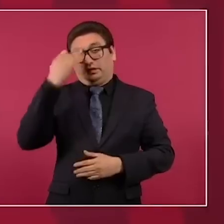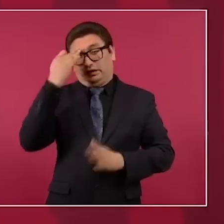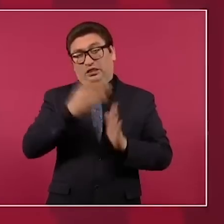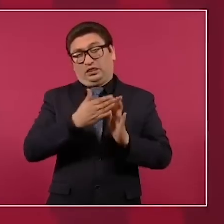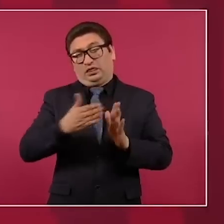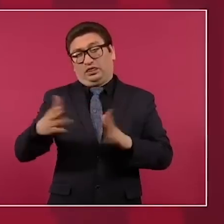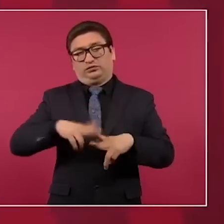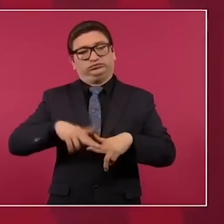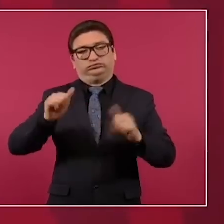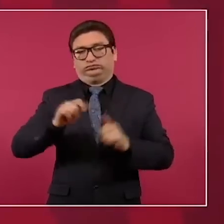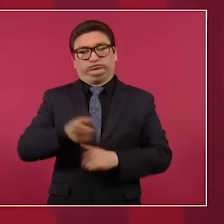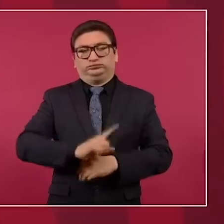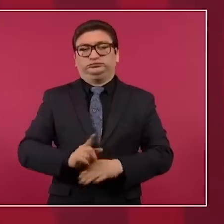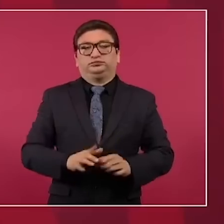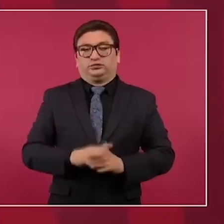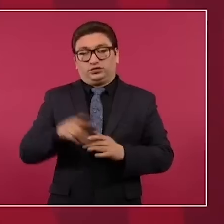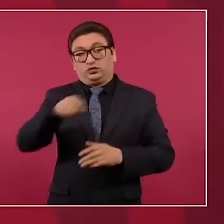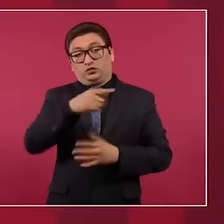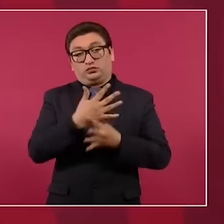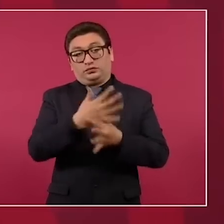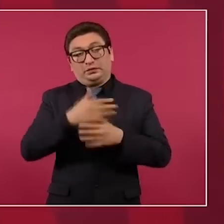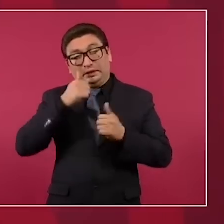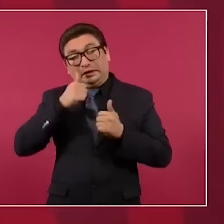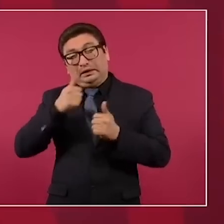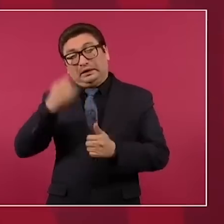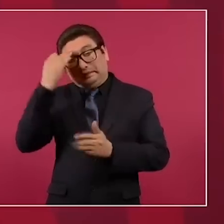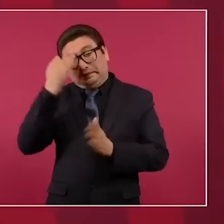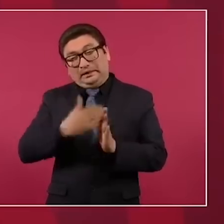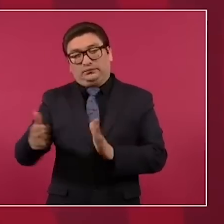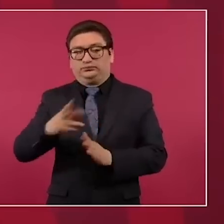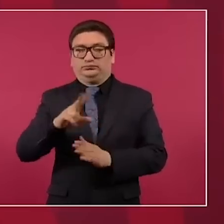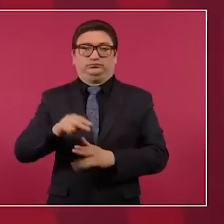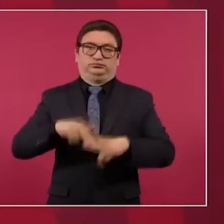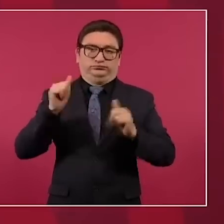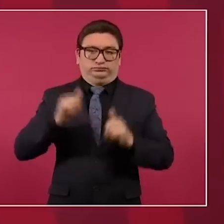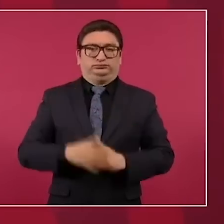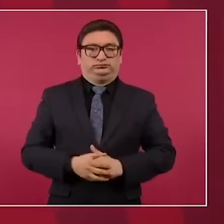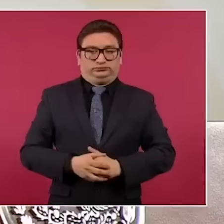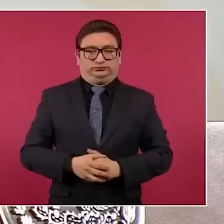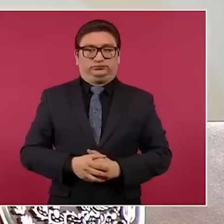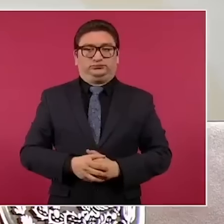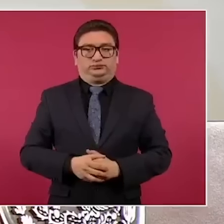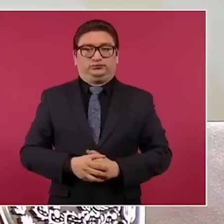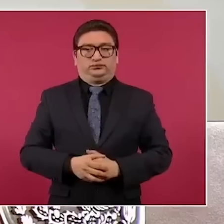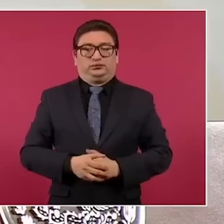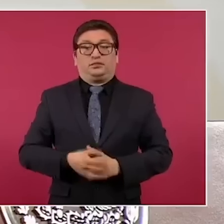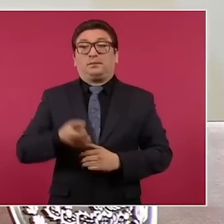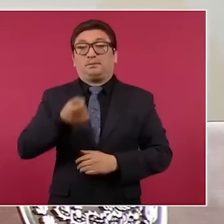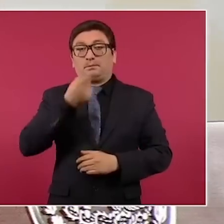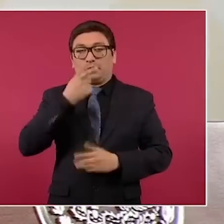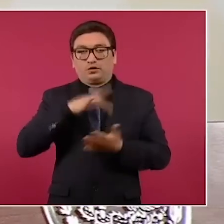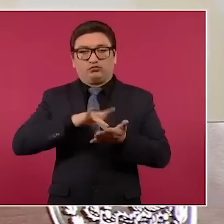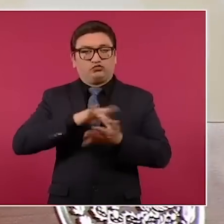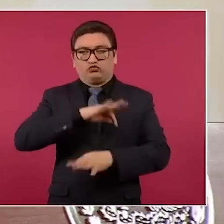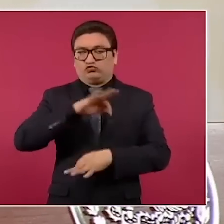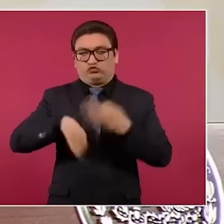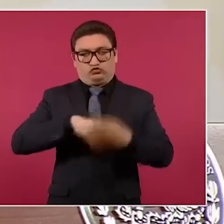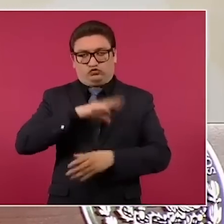en ser atendidos, como tú lo estás planteando, con todos los medicamentos